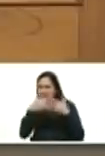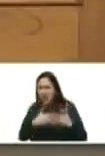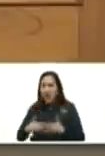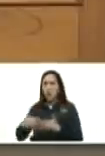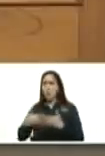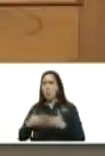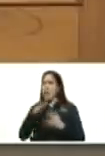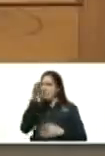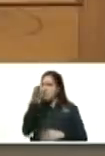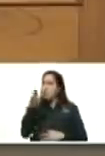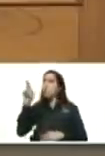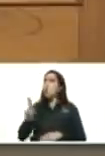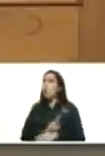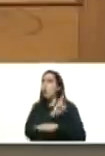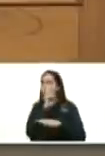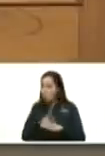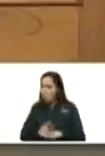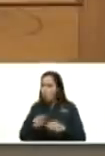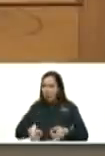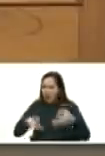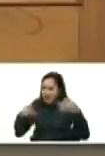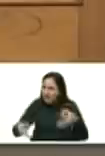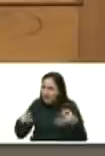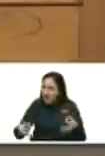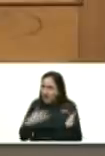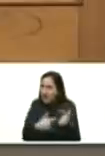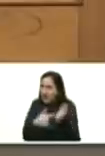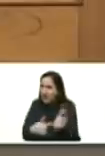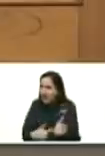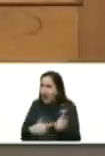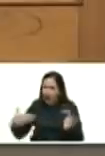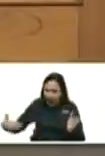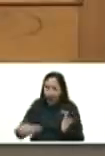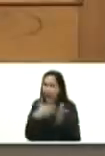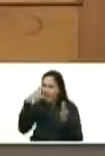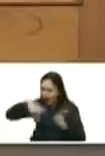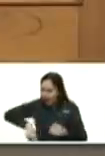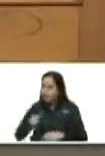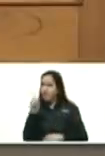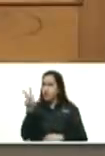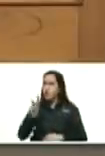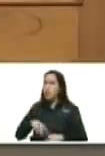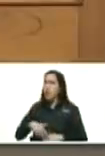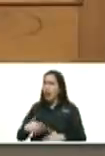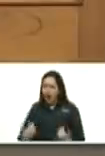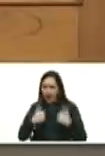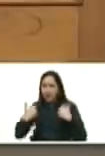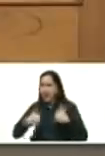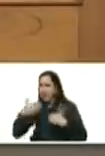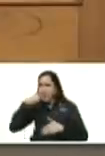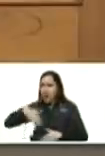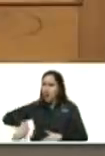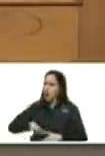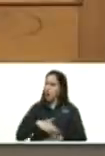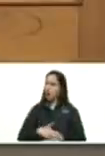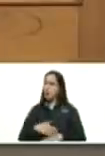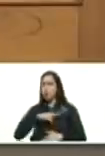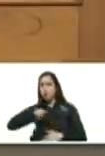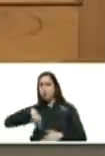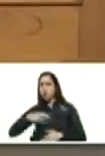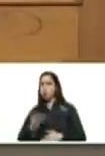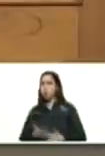y utilizar este decreto para atacar a Venezuela para amenazar a Venezuela para hacernos daño